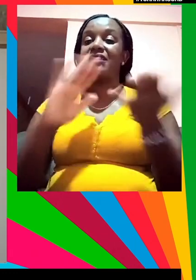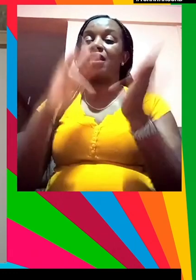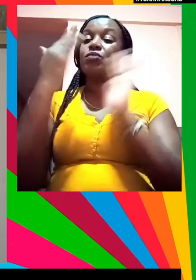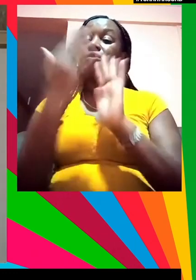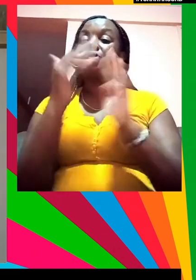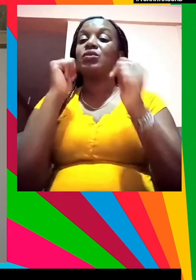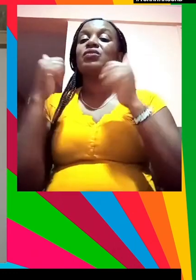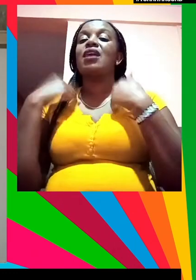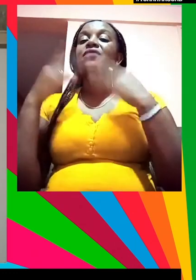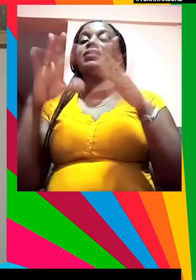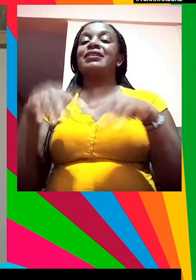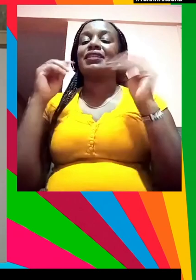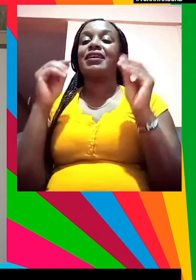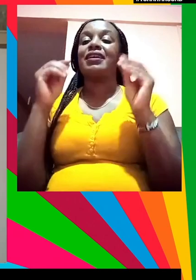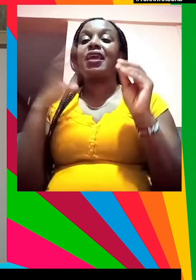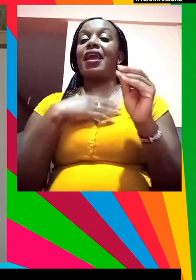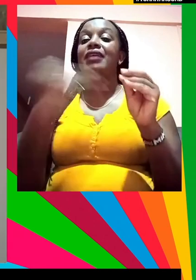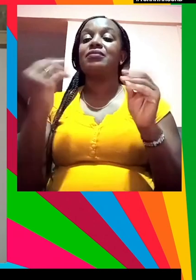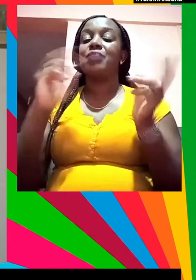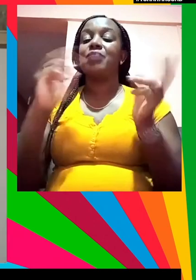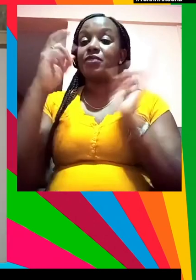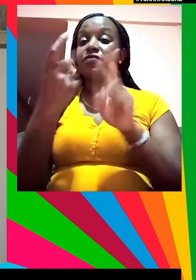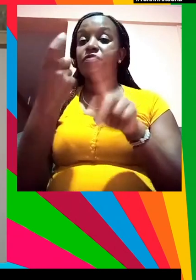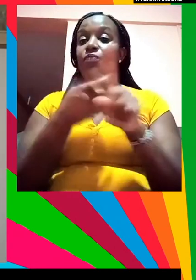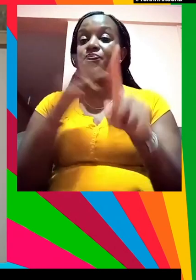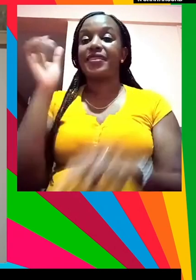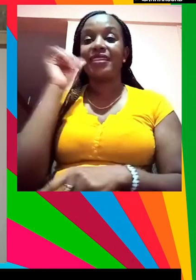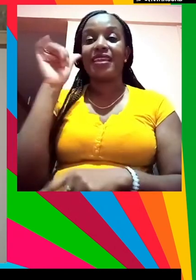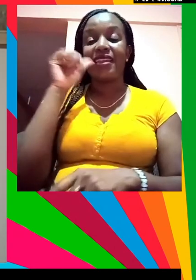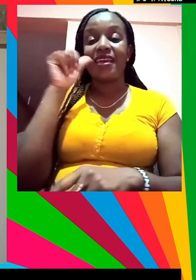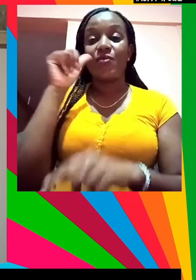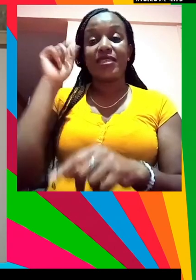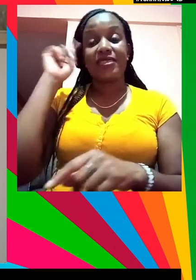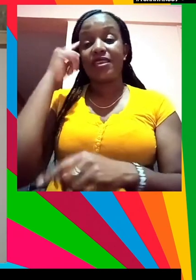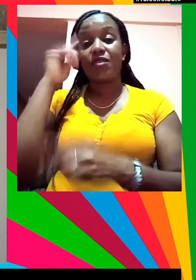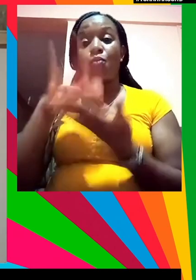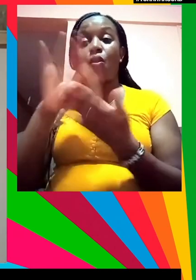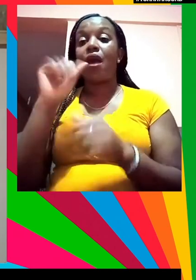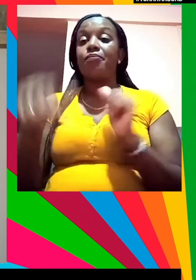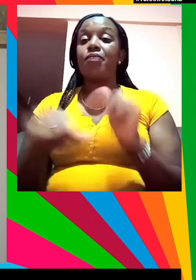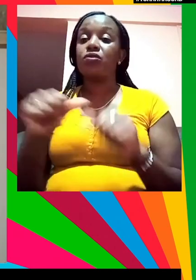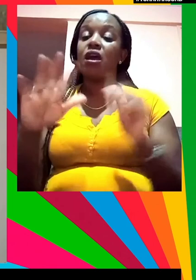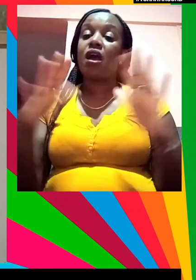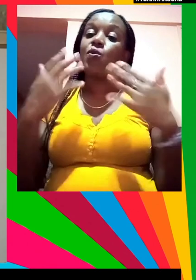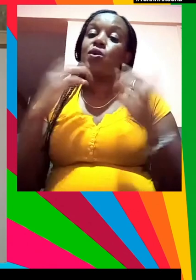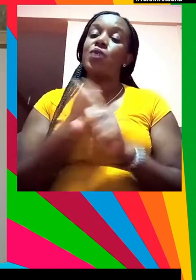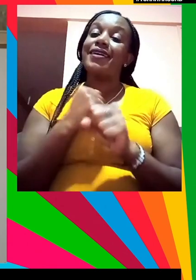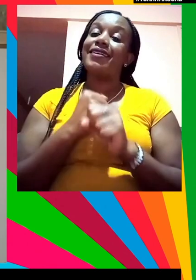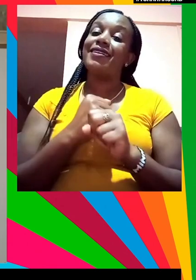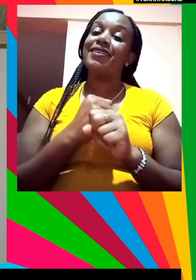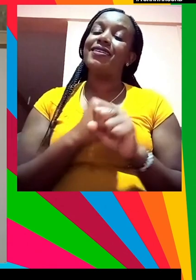sobre todo en nuestra perspectiva en Canadá estamos intentando pensar más sobre cómo trabajamos como co-creadores